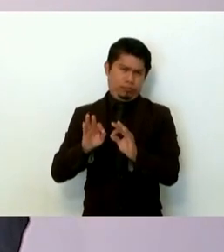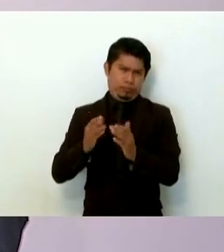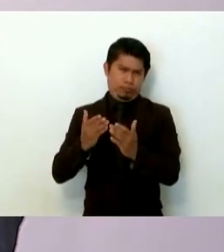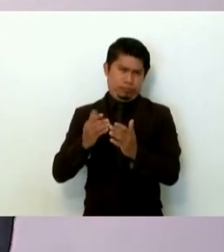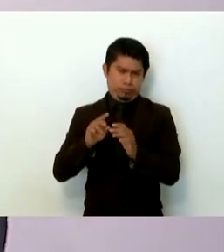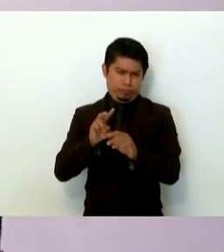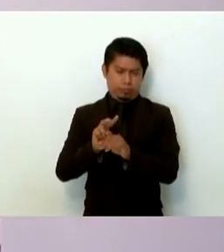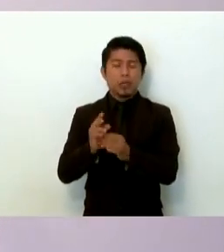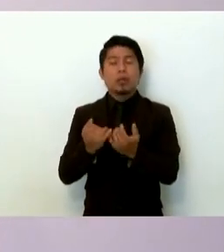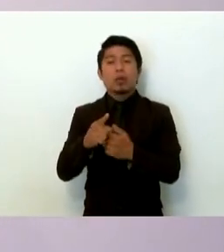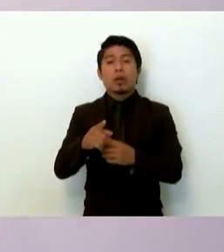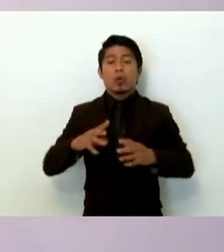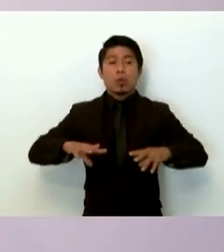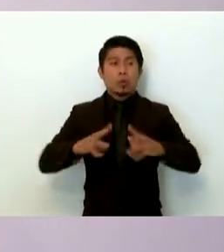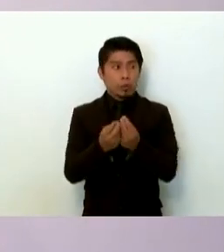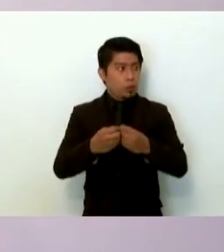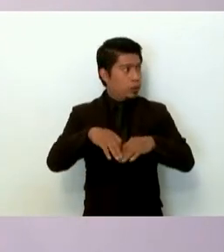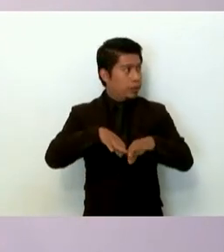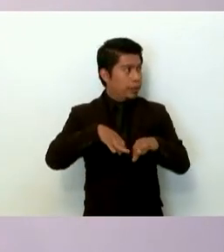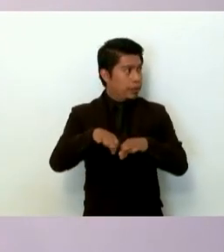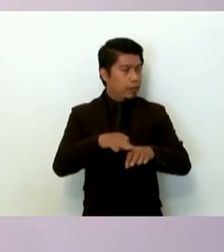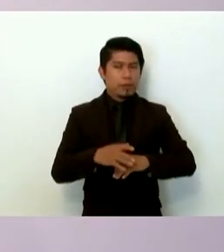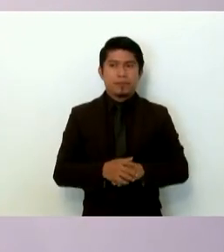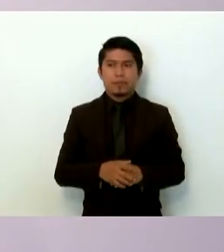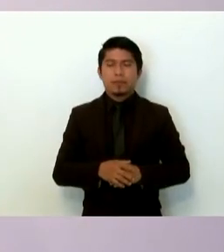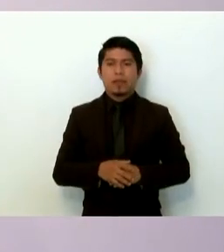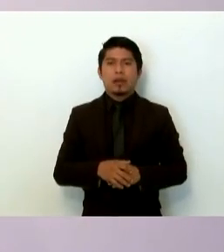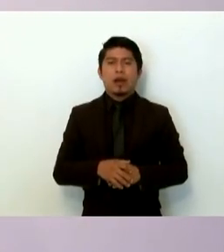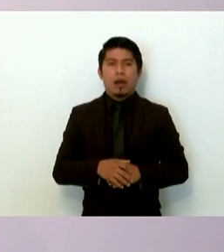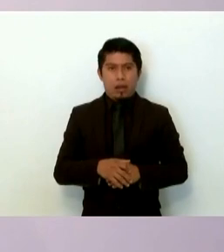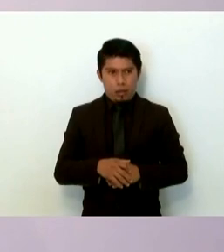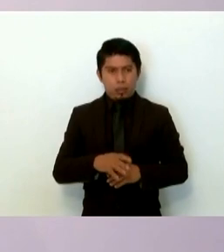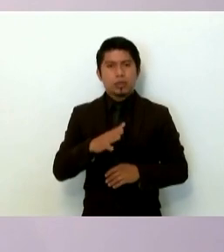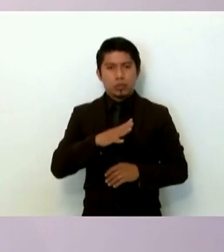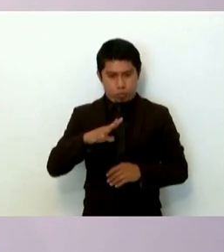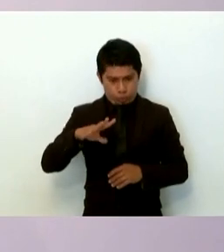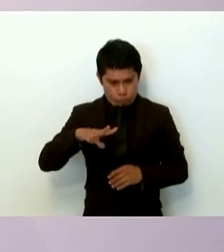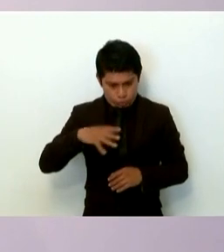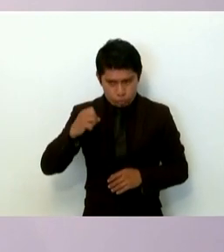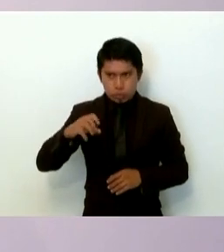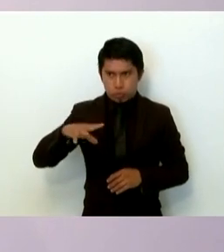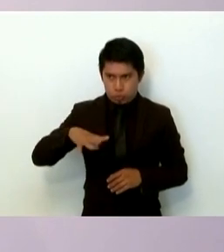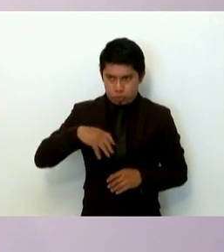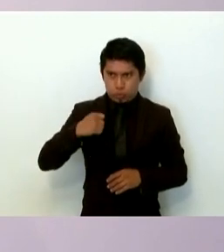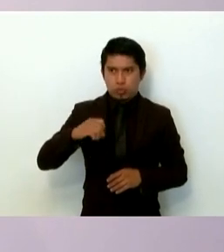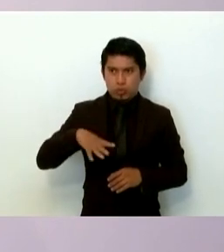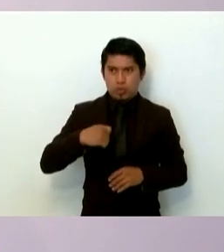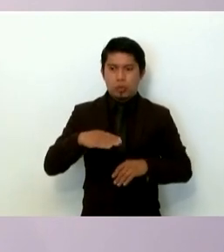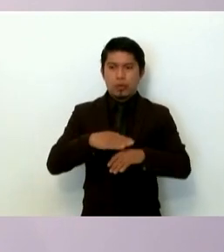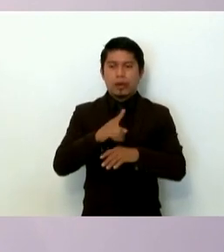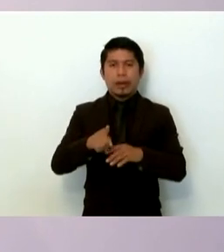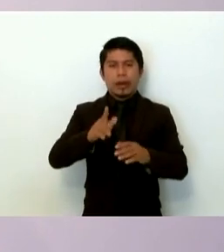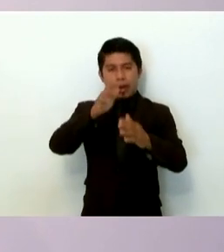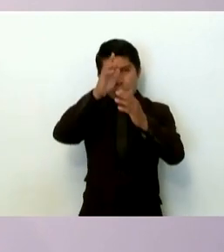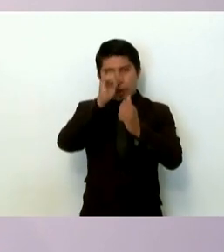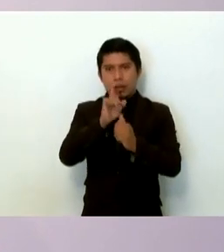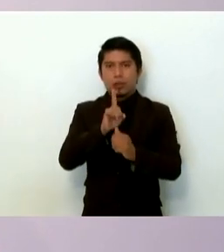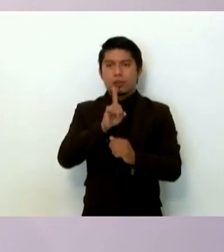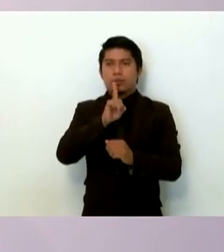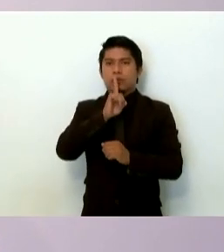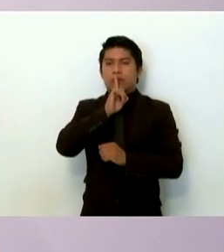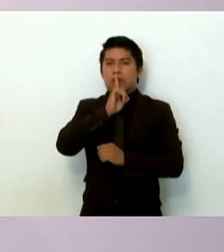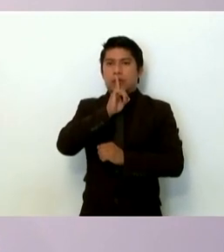Junto con este trabajo hemos hecho un esfuerzo por romper el pacto de silencio.